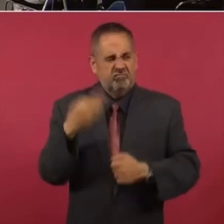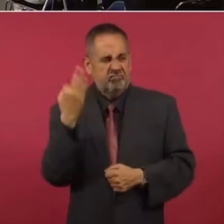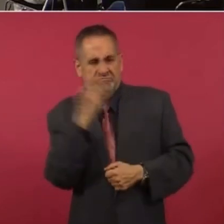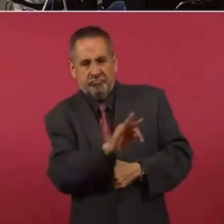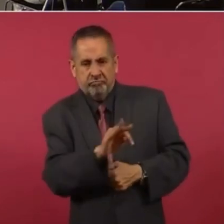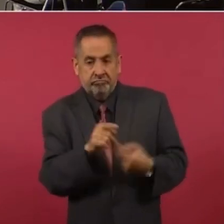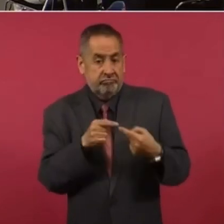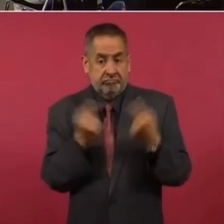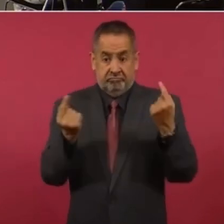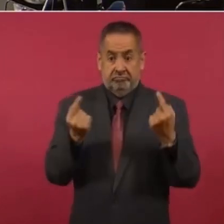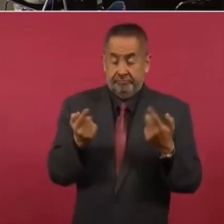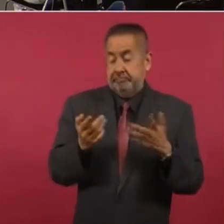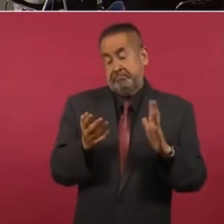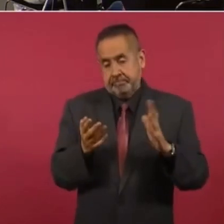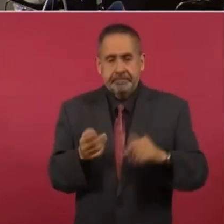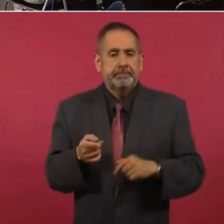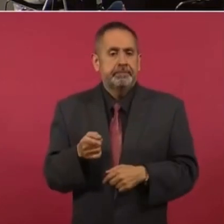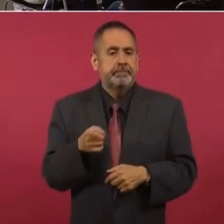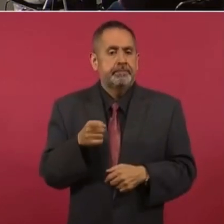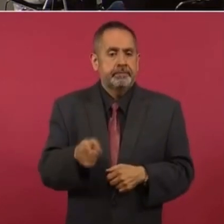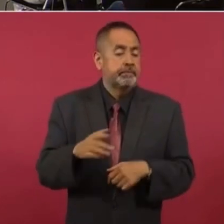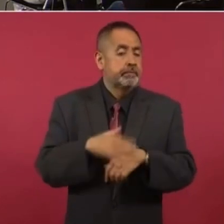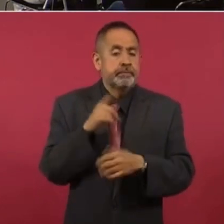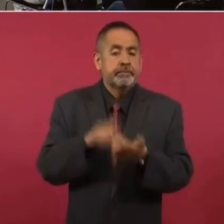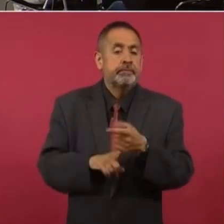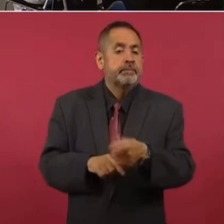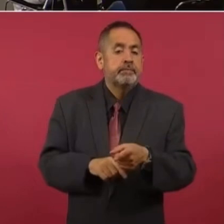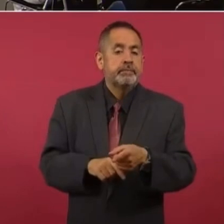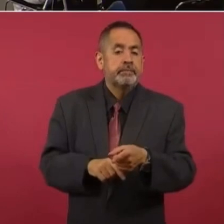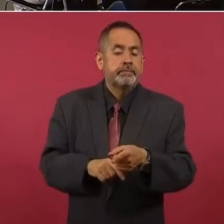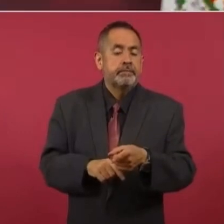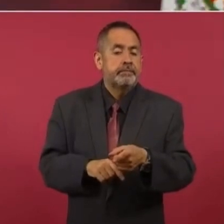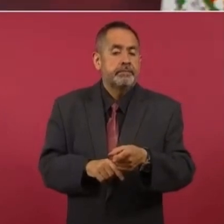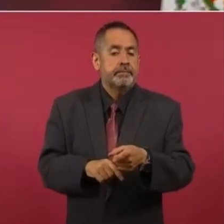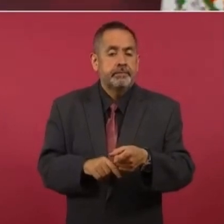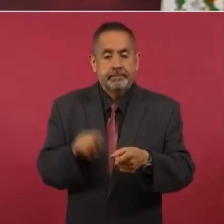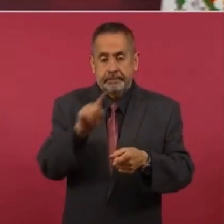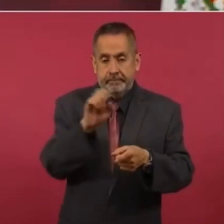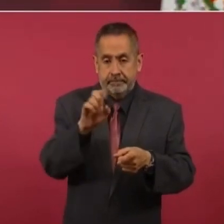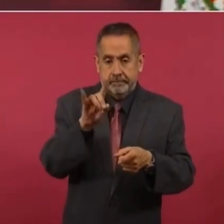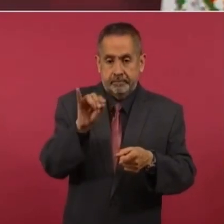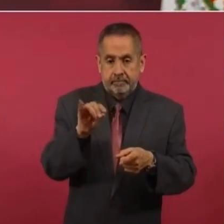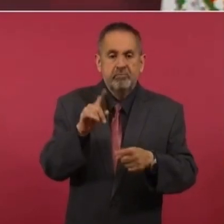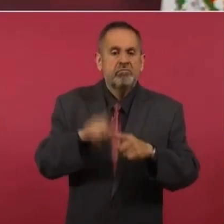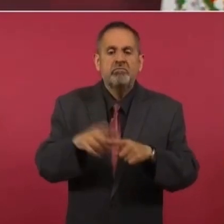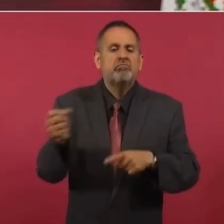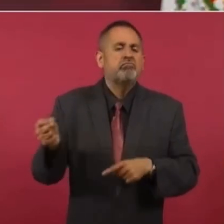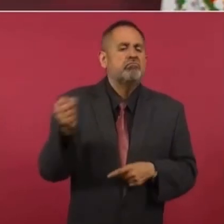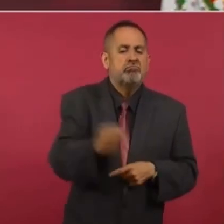porque Cedillo lo puso Salinas. Entonces,